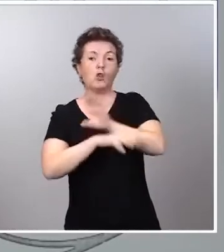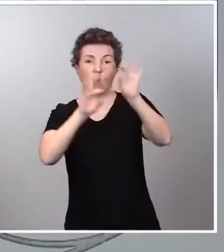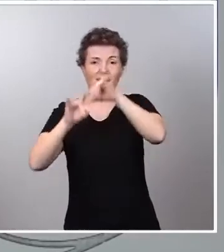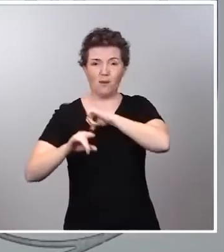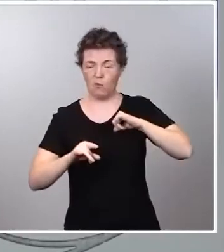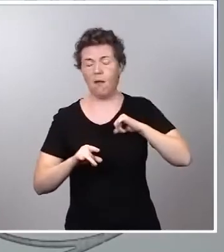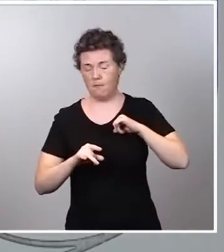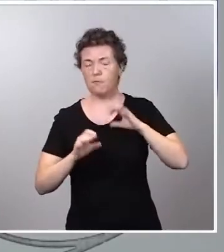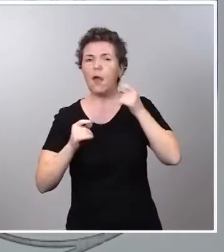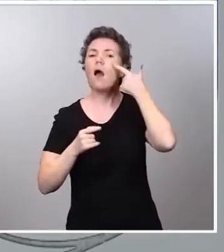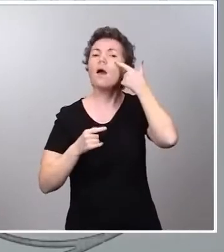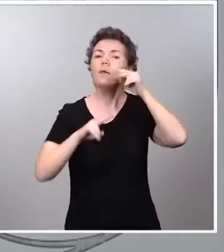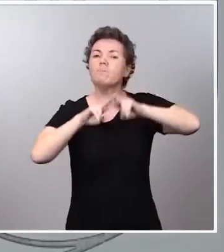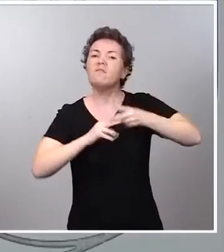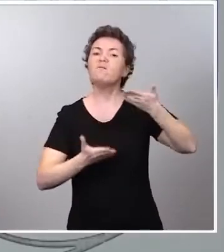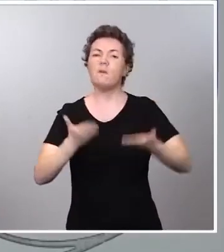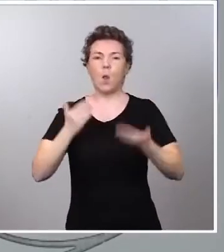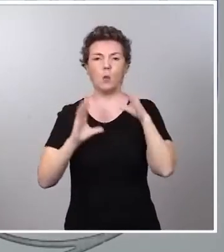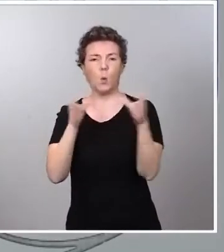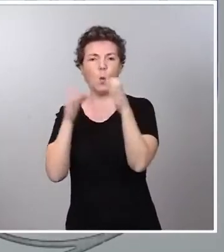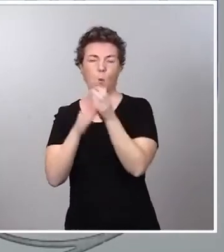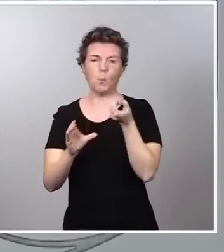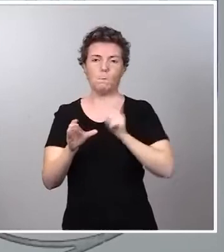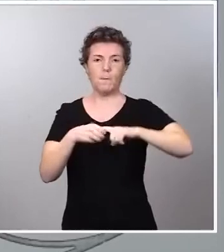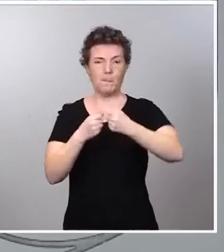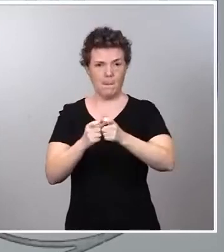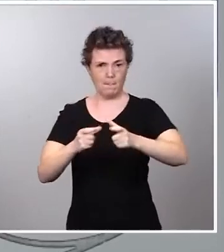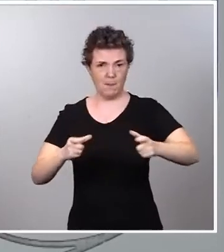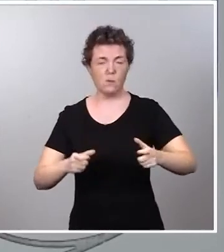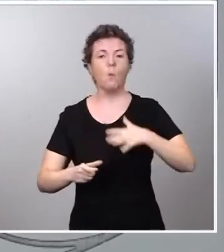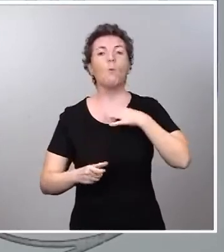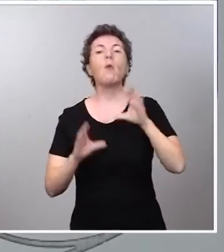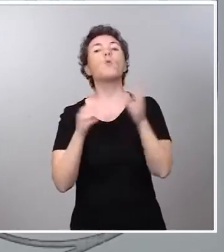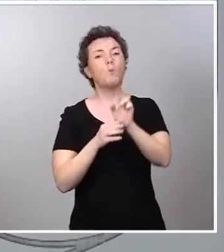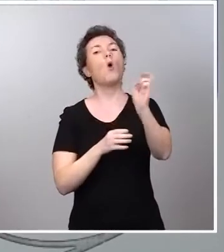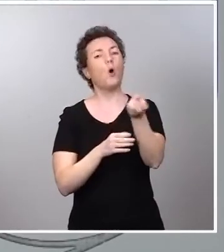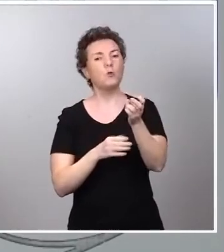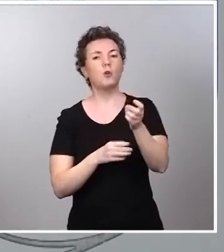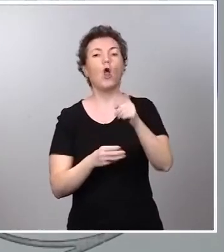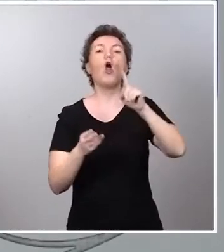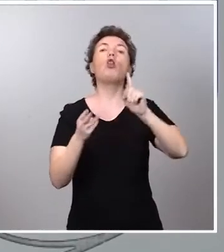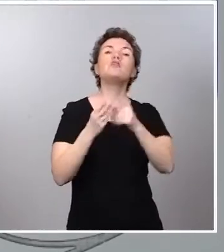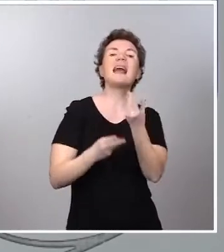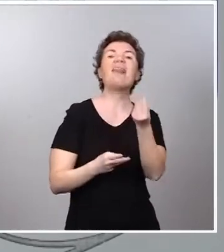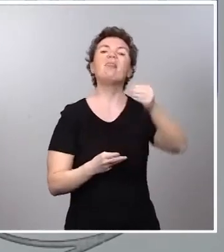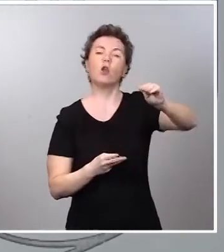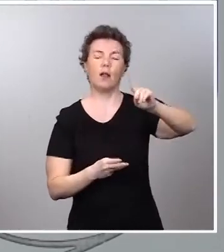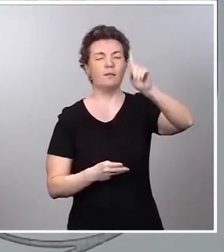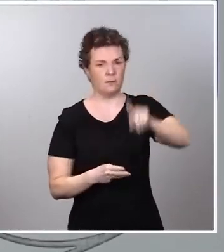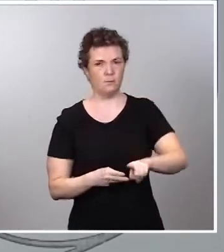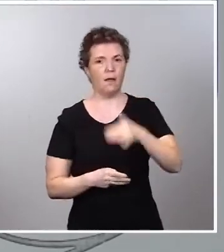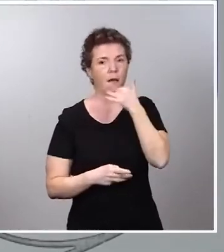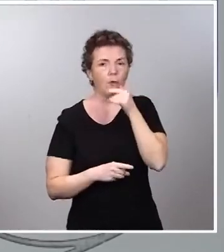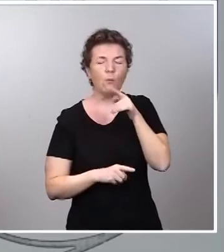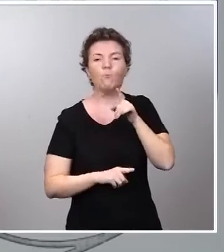iremos viendo y valorando nuevos grupos a incrementar probablemente nuevos grupos de dosis adicionales que también tengan algún tipo